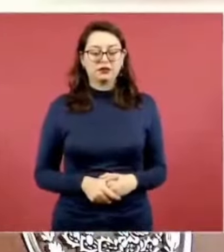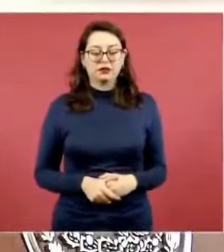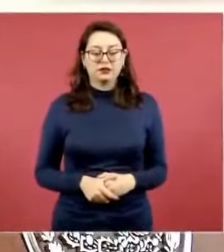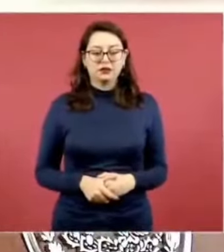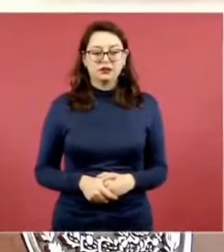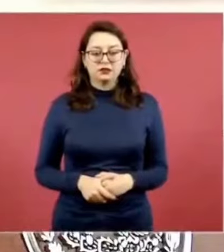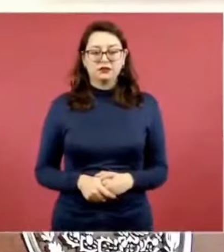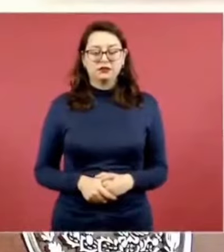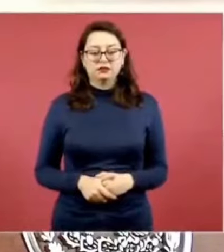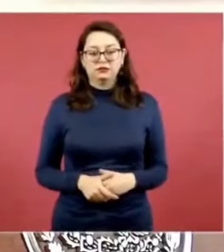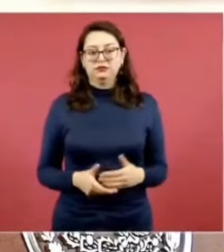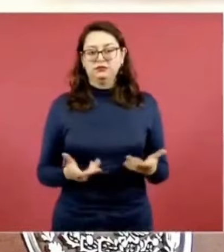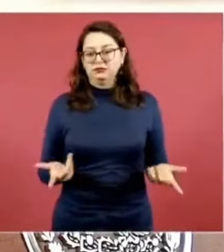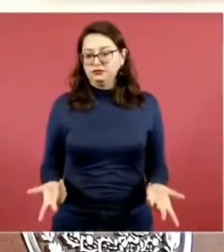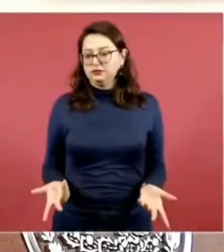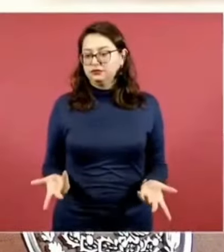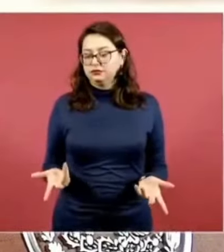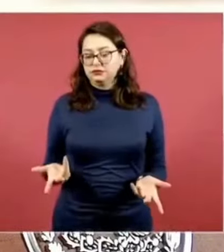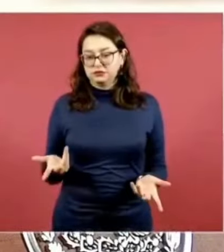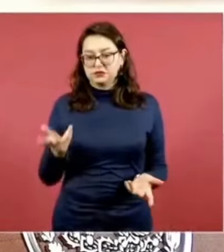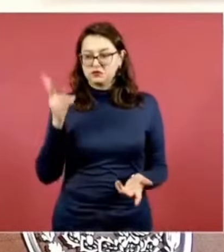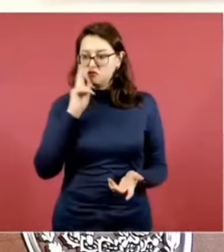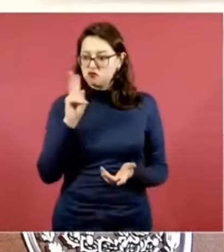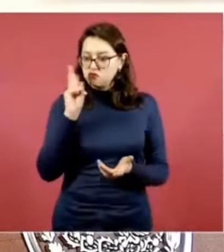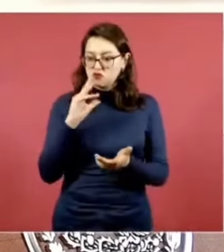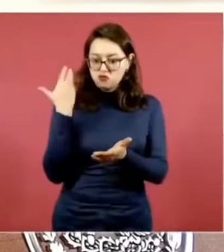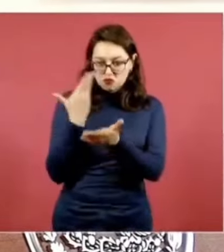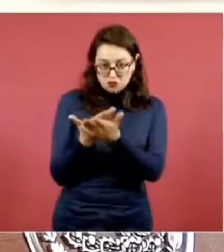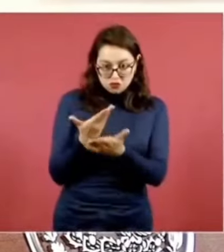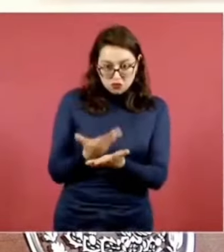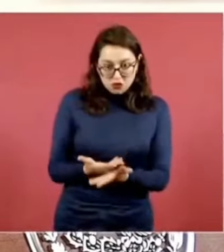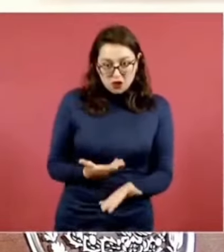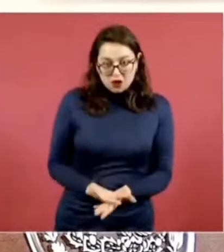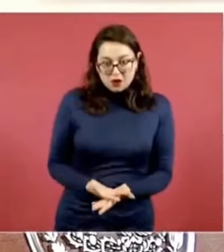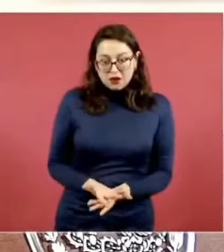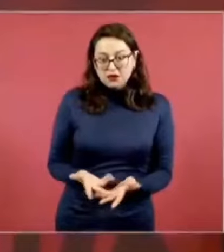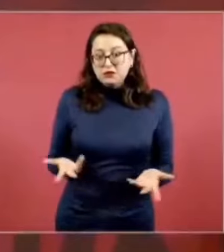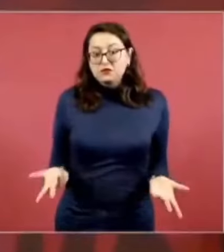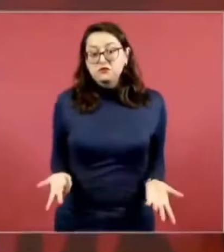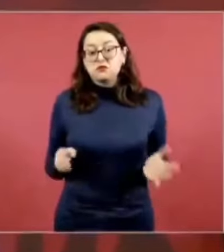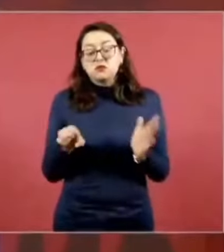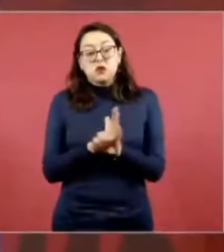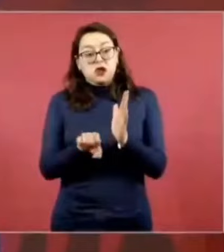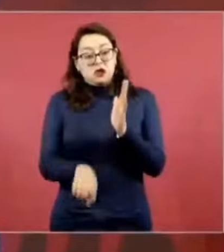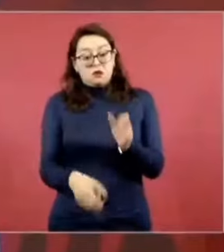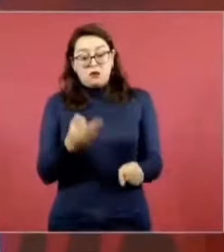en que se redujo la pobreza ese es un resultado